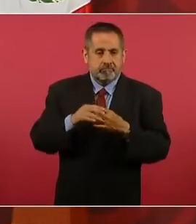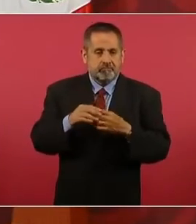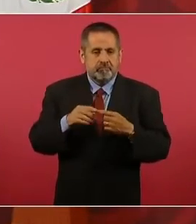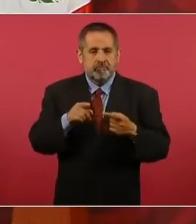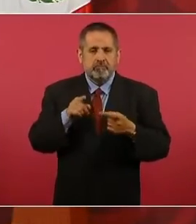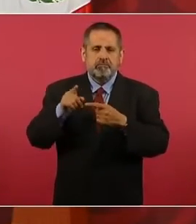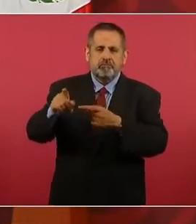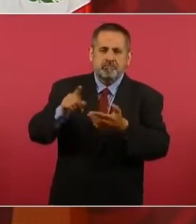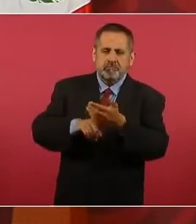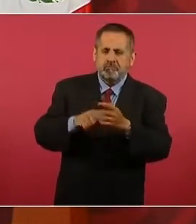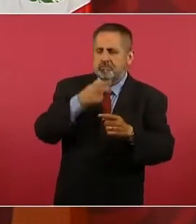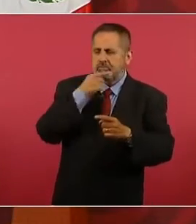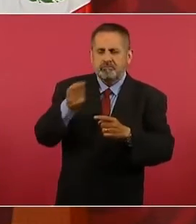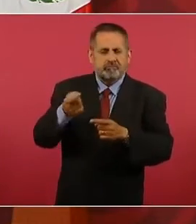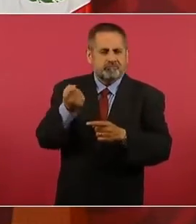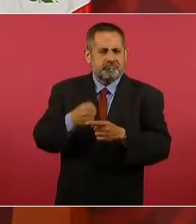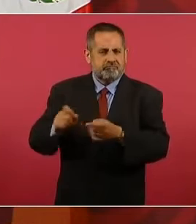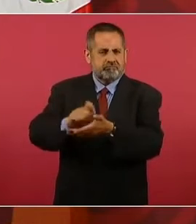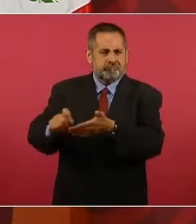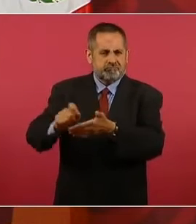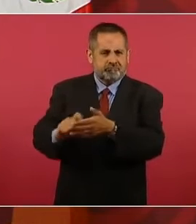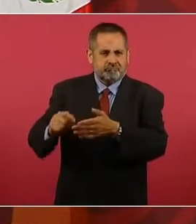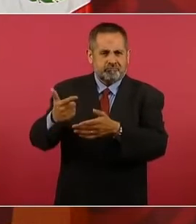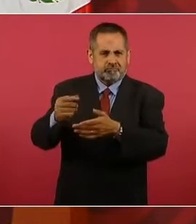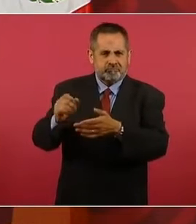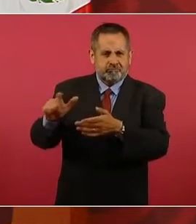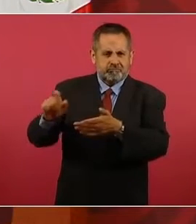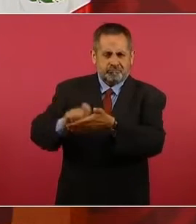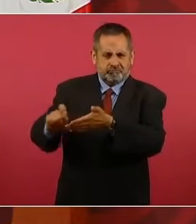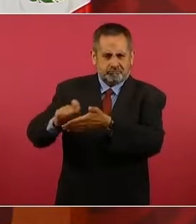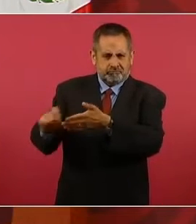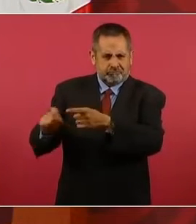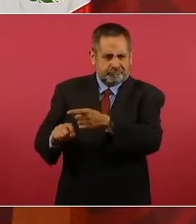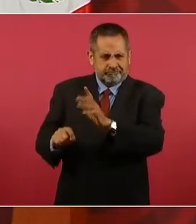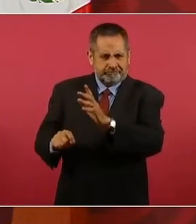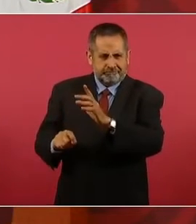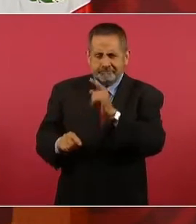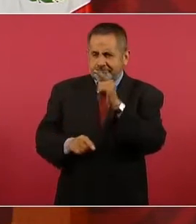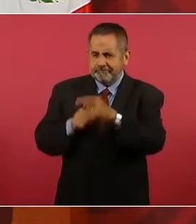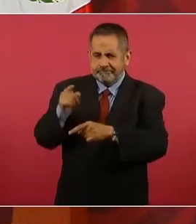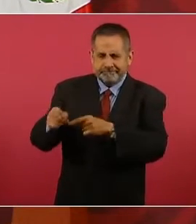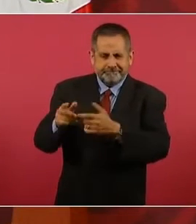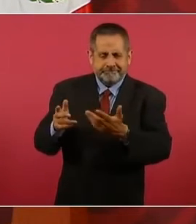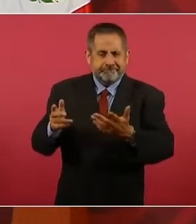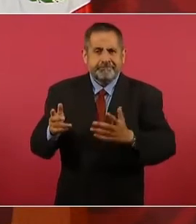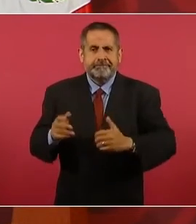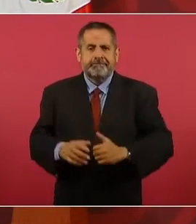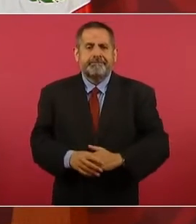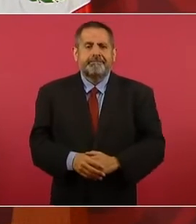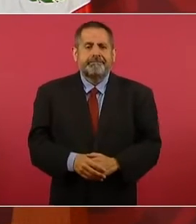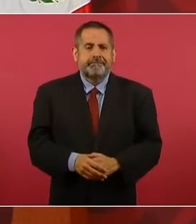a Gogol, que era un gran escritor, un gran escritor,